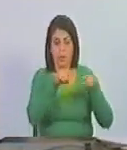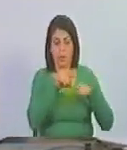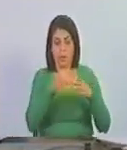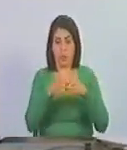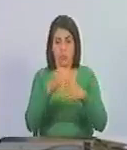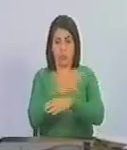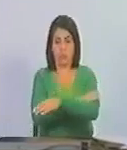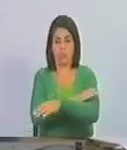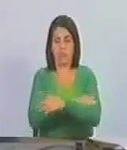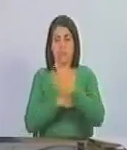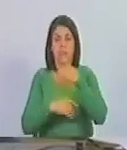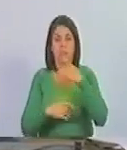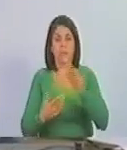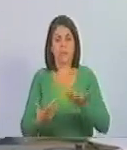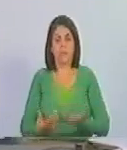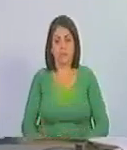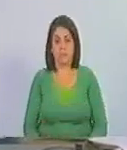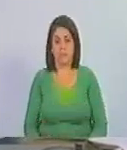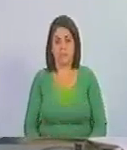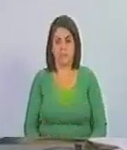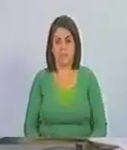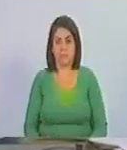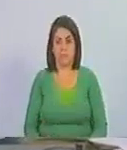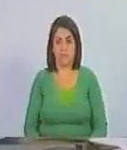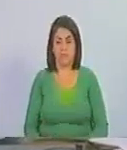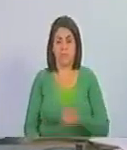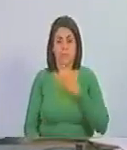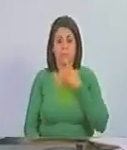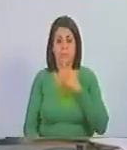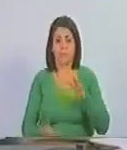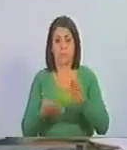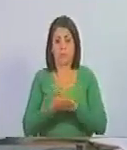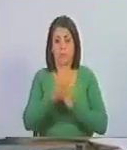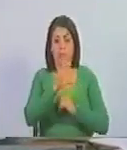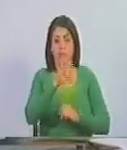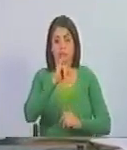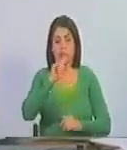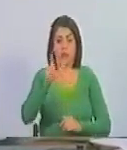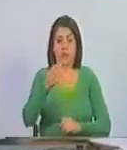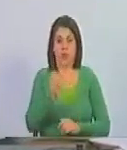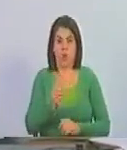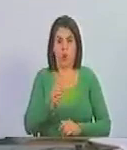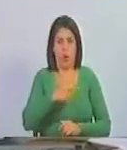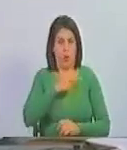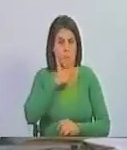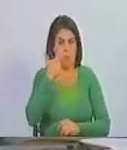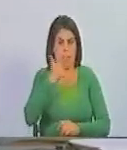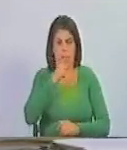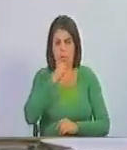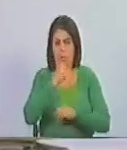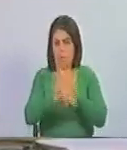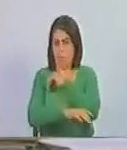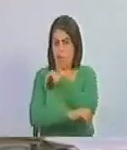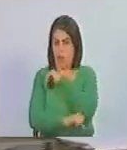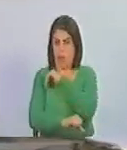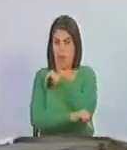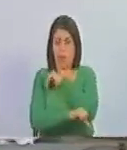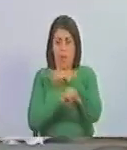derecha ¿qué van a decir? ¿qué van a decir sobre siglos sinvergüenza delincuentes